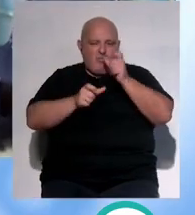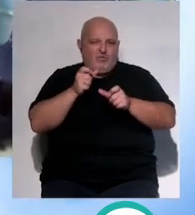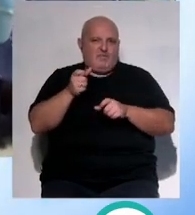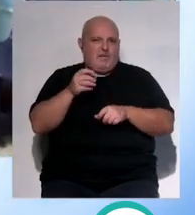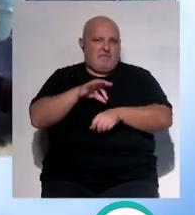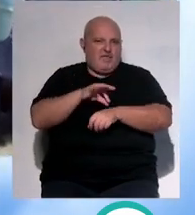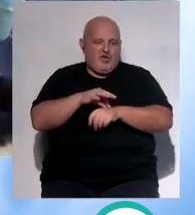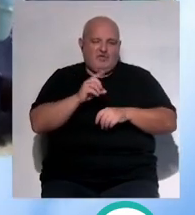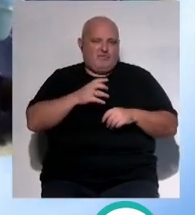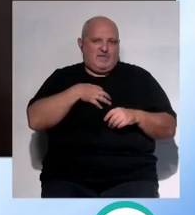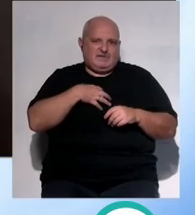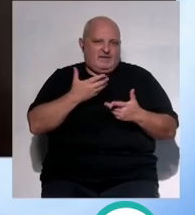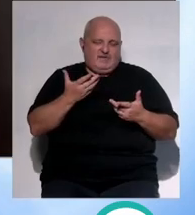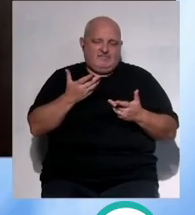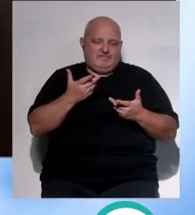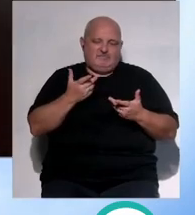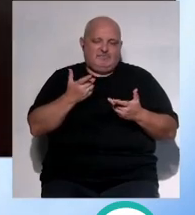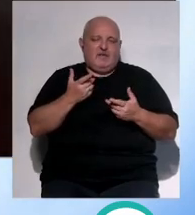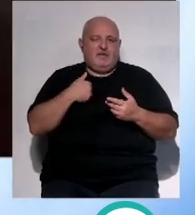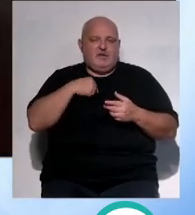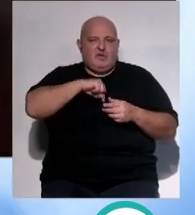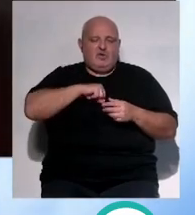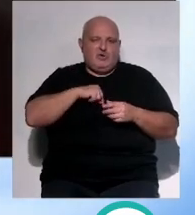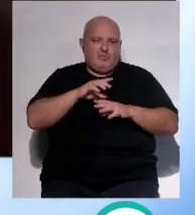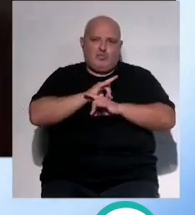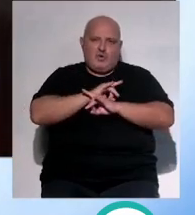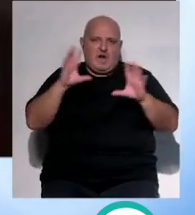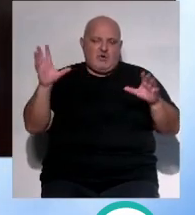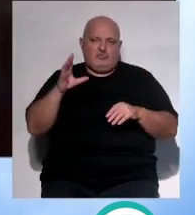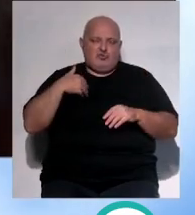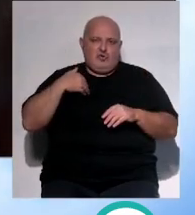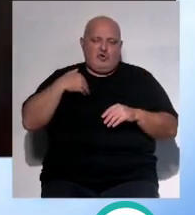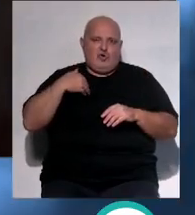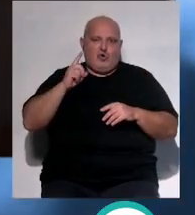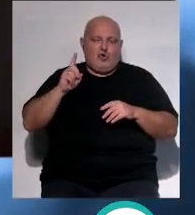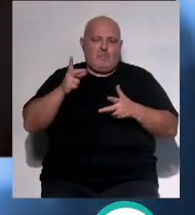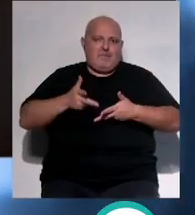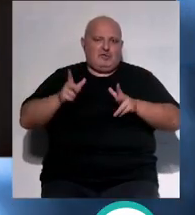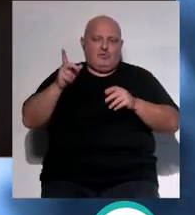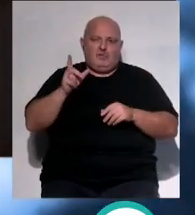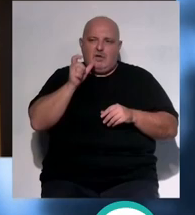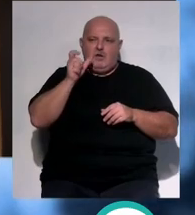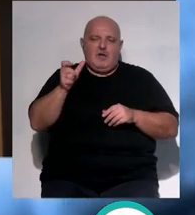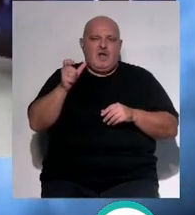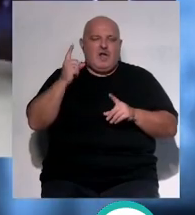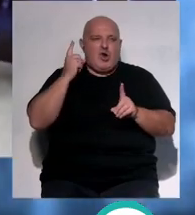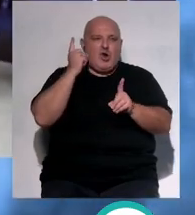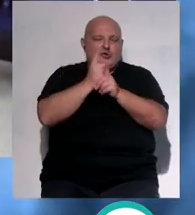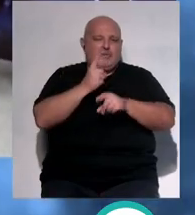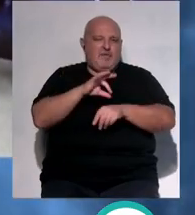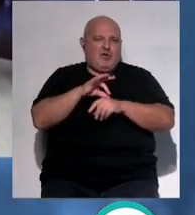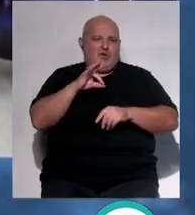todos ellos así que desde aquí mi condena enérgica sobre cualquier agresión